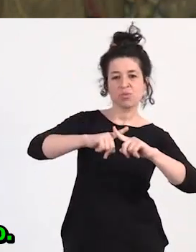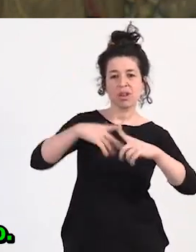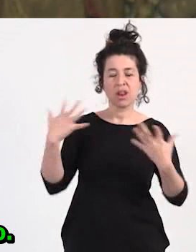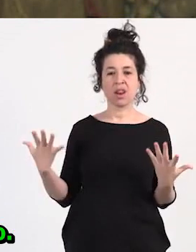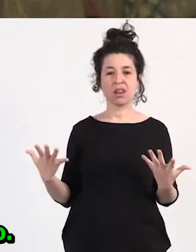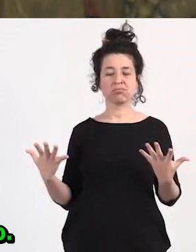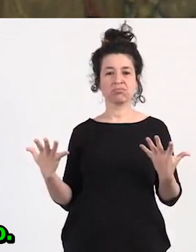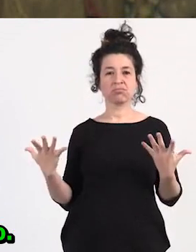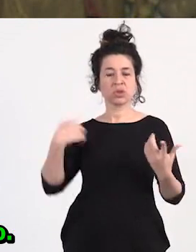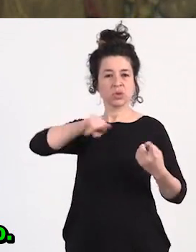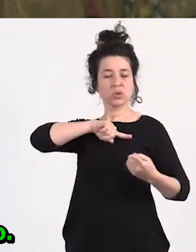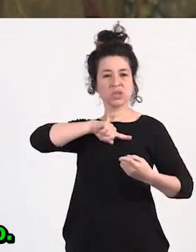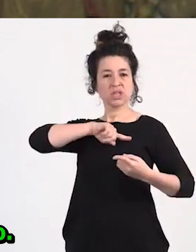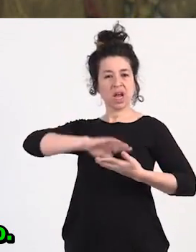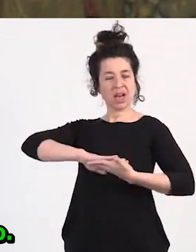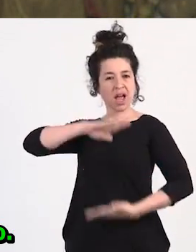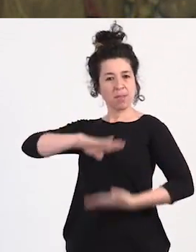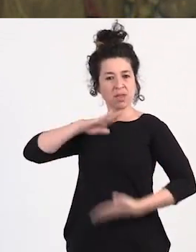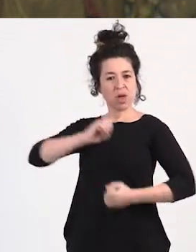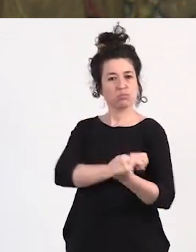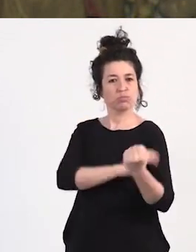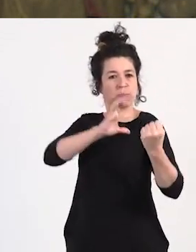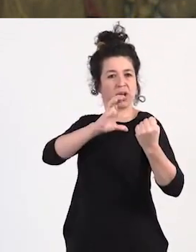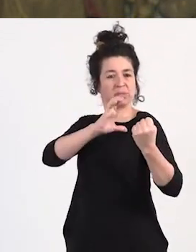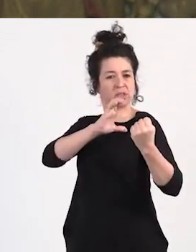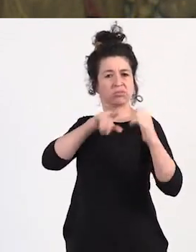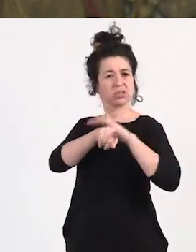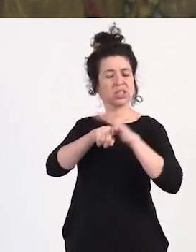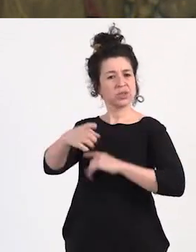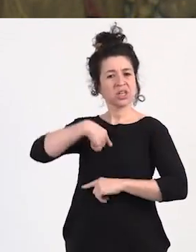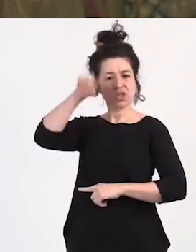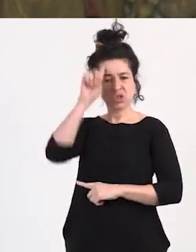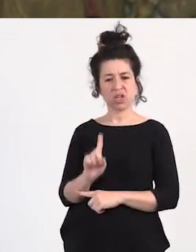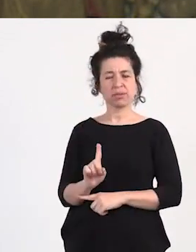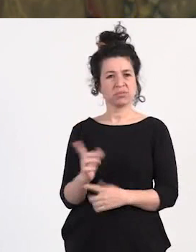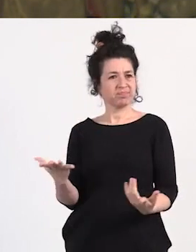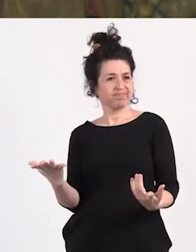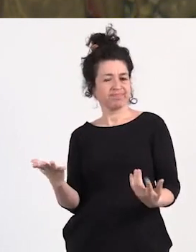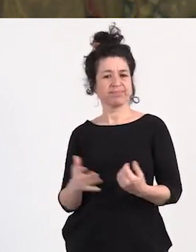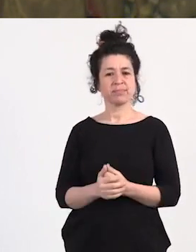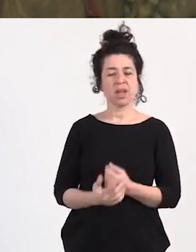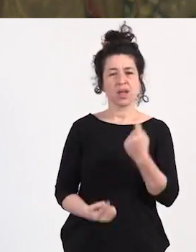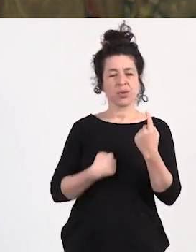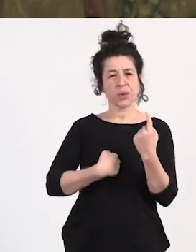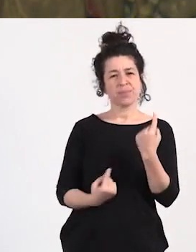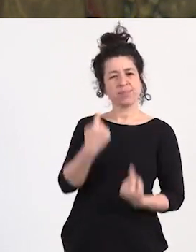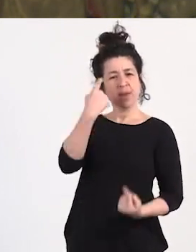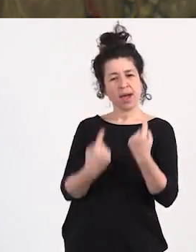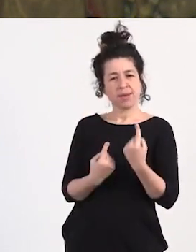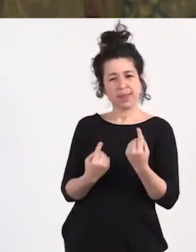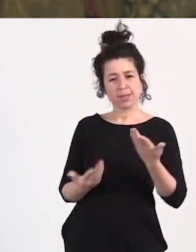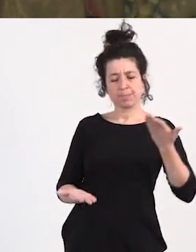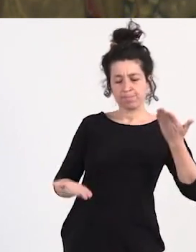capacidades de empoderamiento. Yo a veces hago una comparación